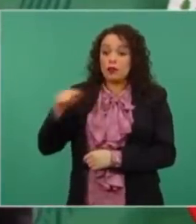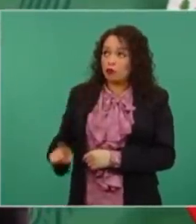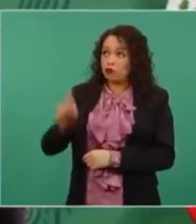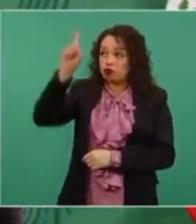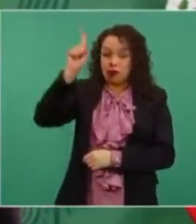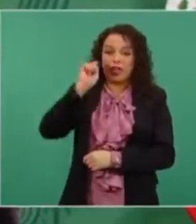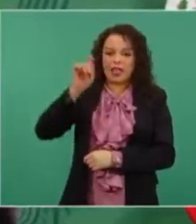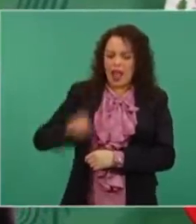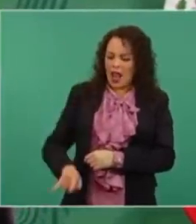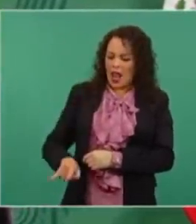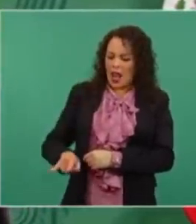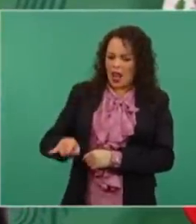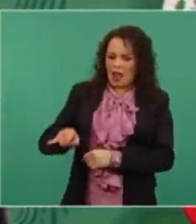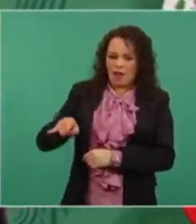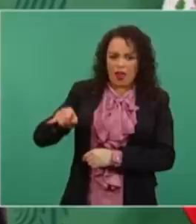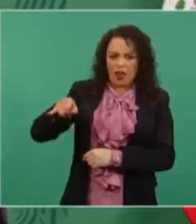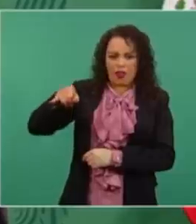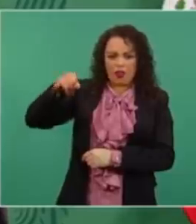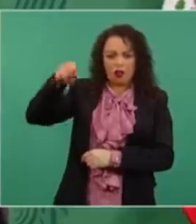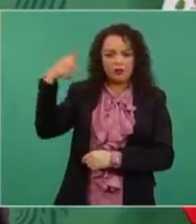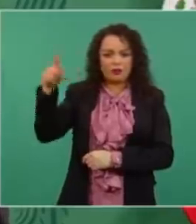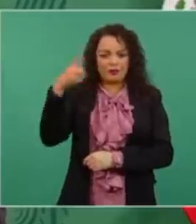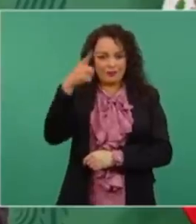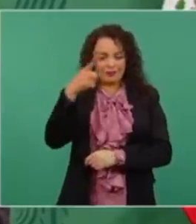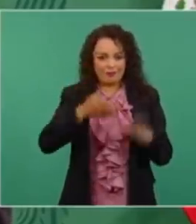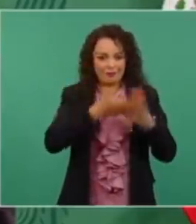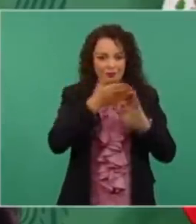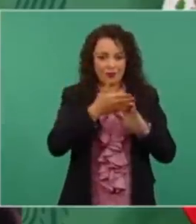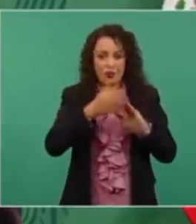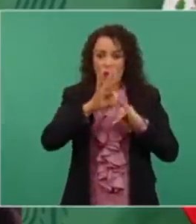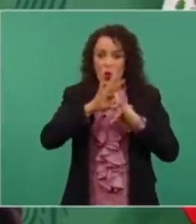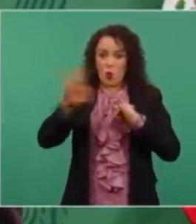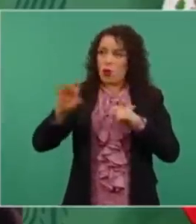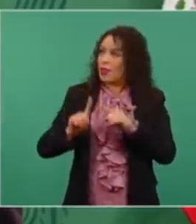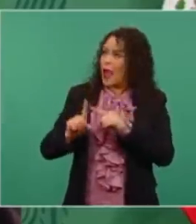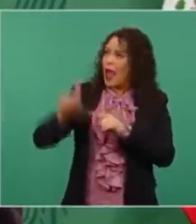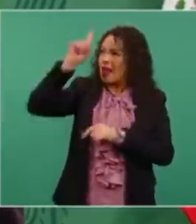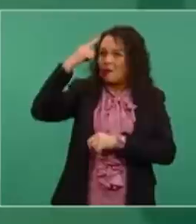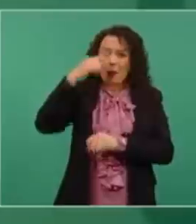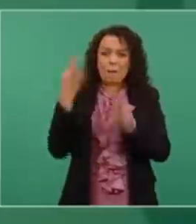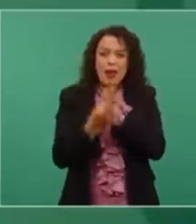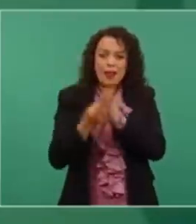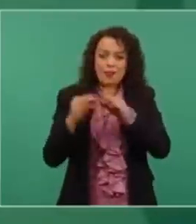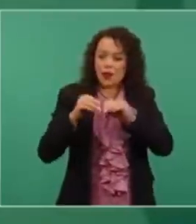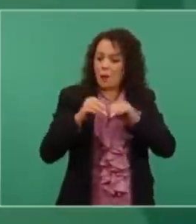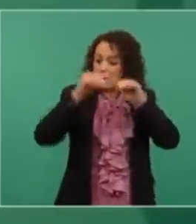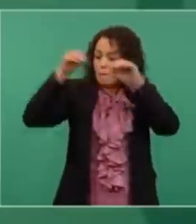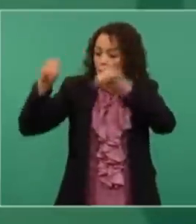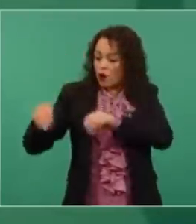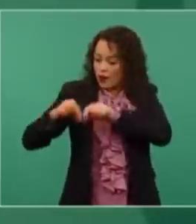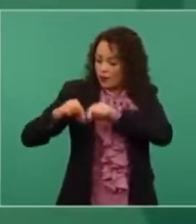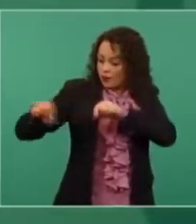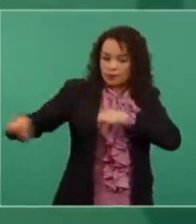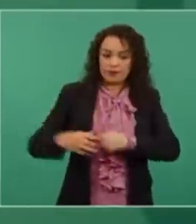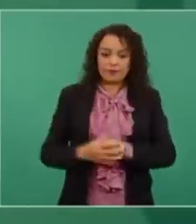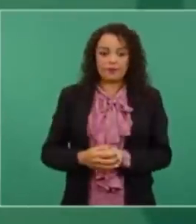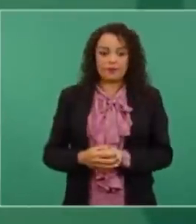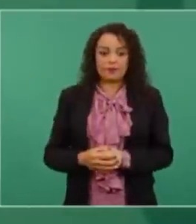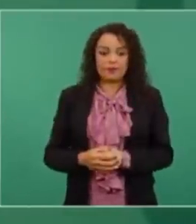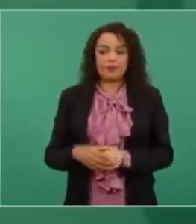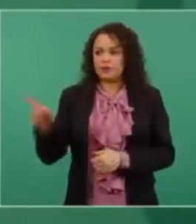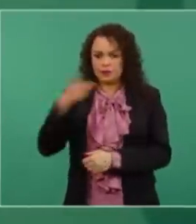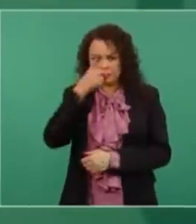elevador de la construcción hasta arriba para poner la última viga. Para eso era el acto. Me espera, dice,